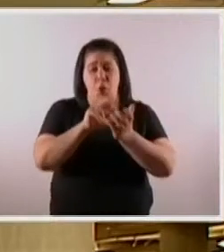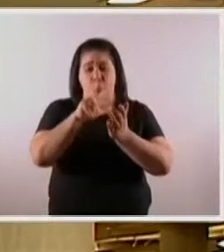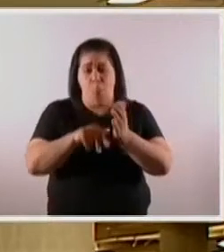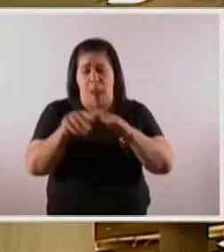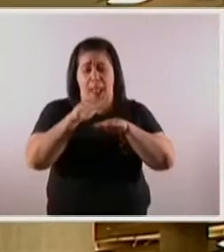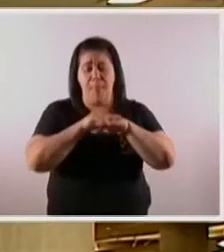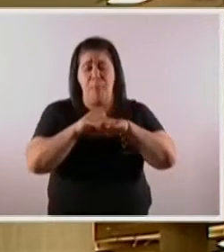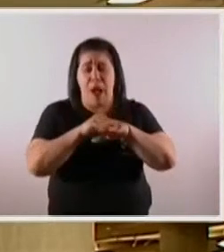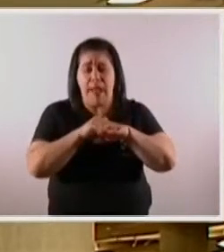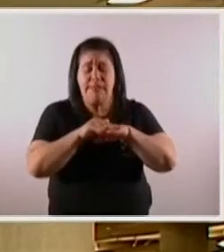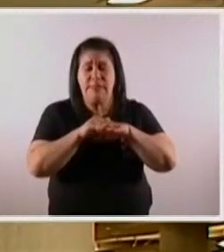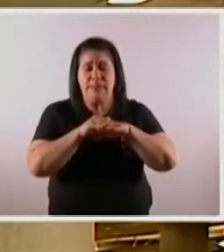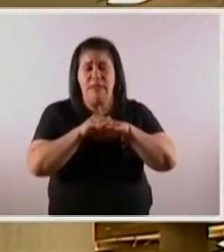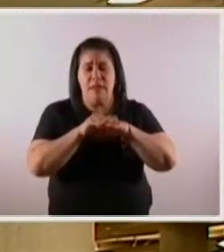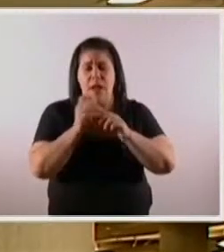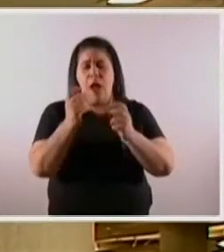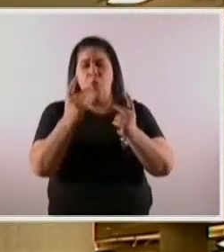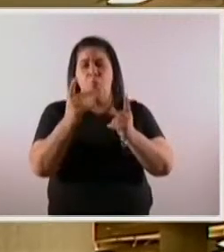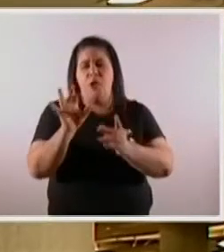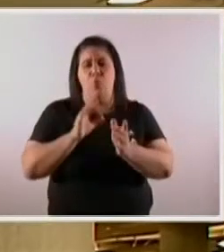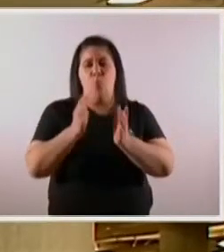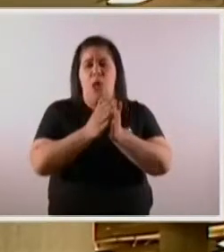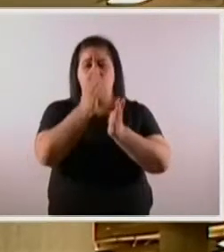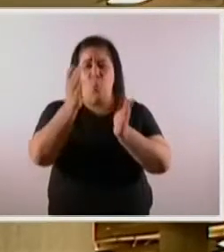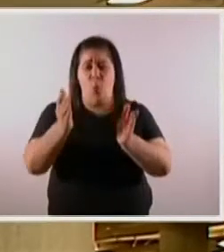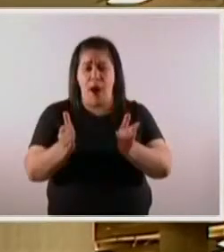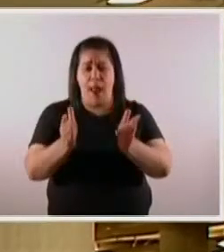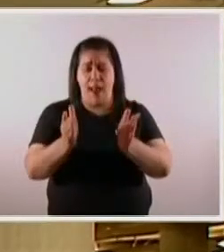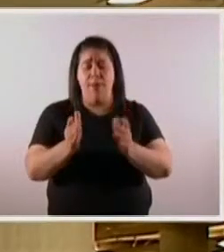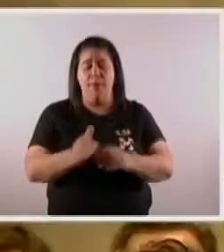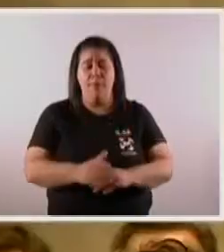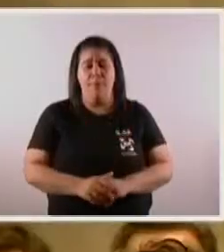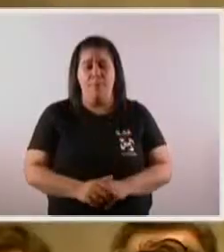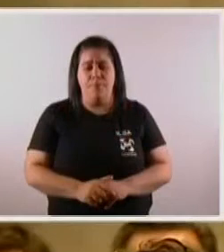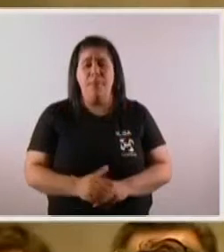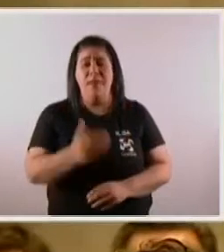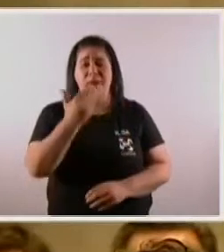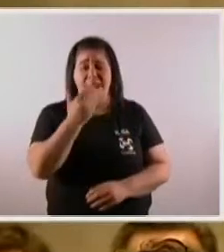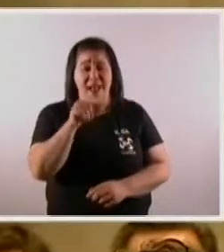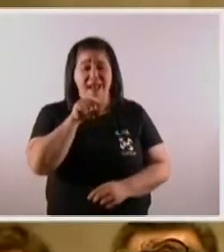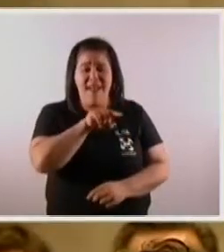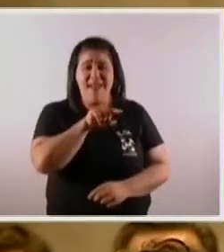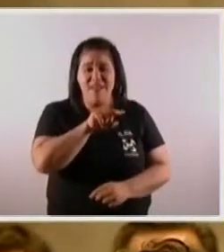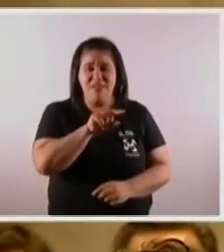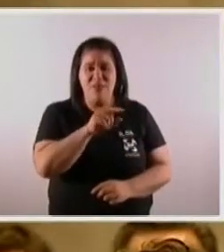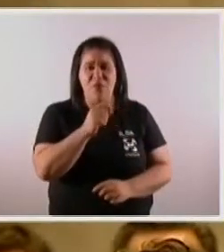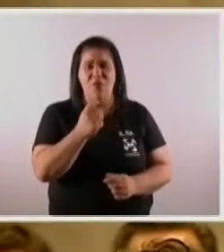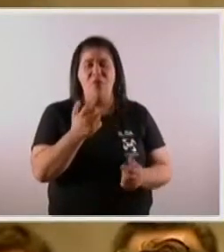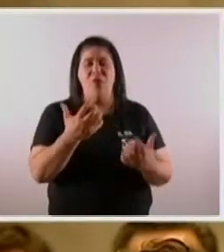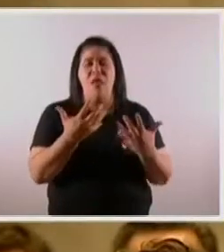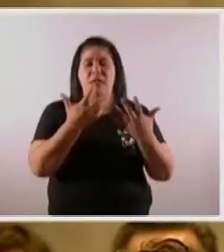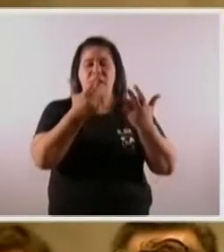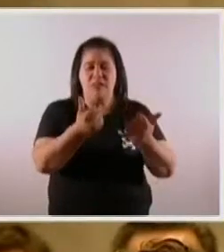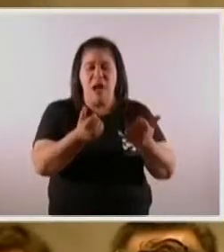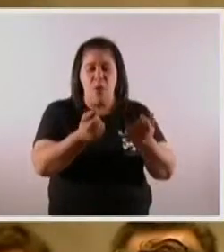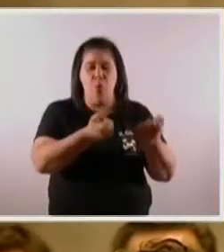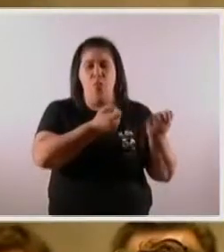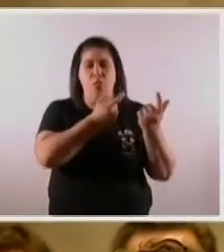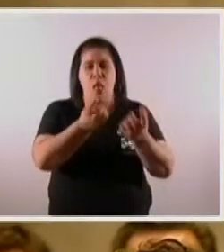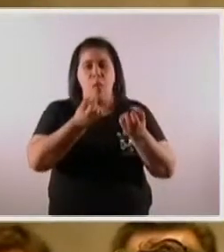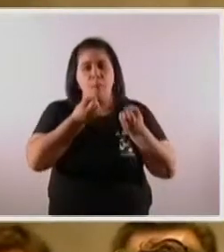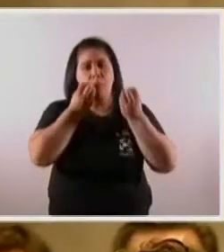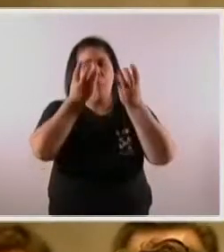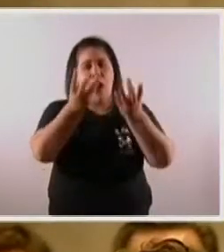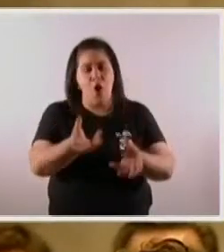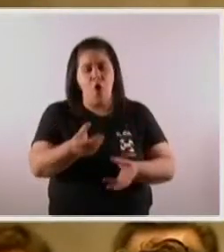basado en nuestro presupuesto anual. Gracias a eso pudimos fortalecer el sistema de salud, desplegamos todo un